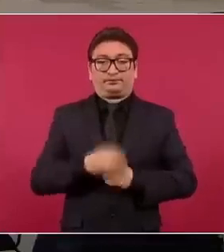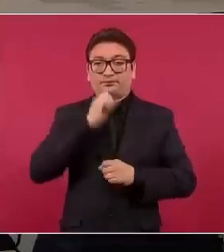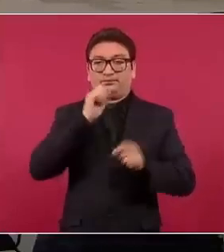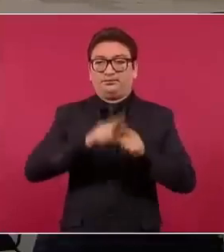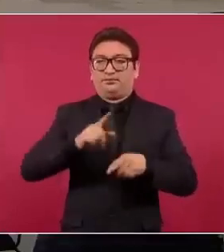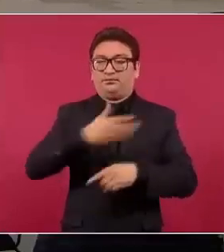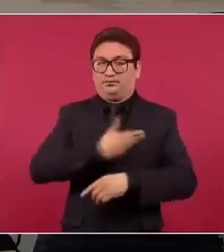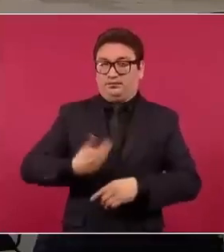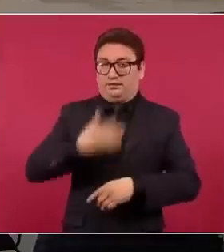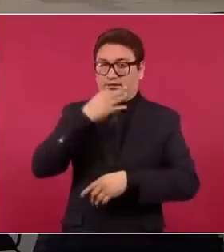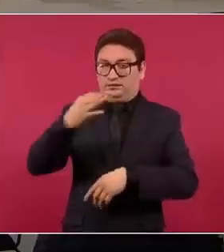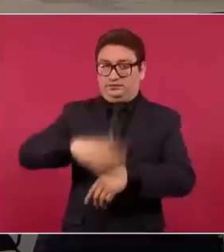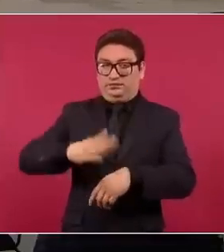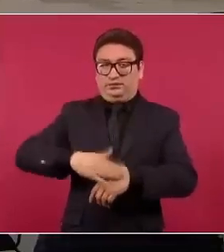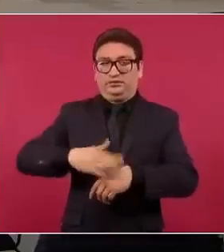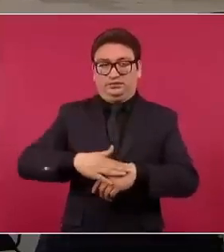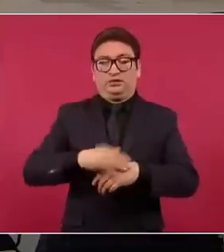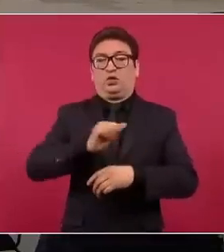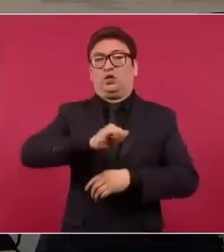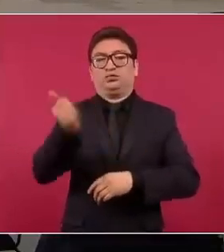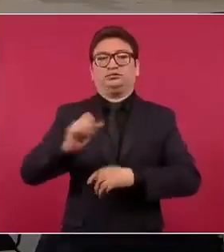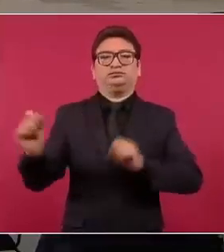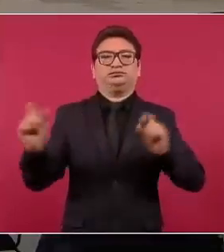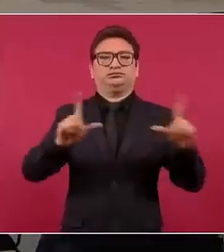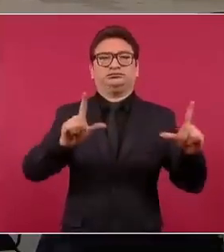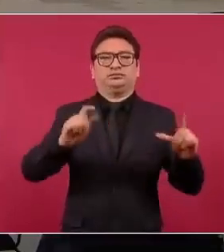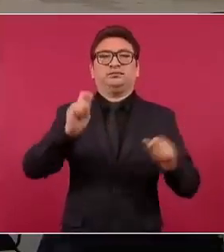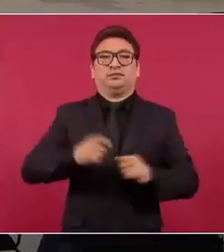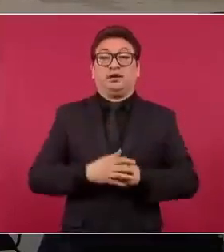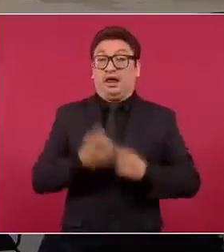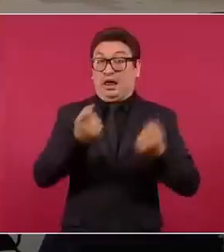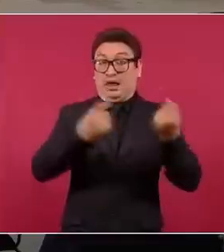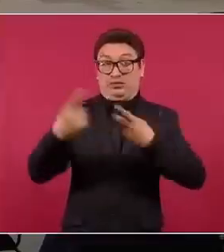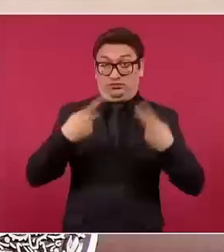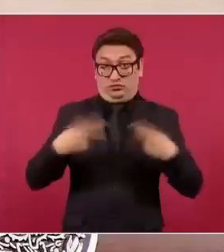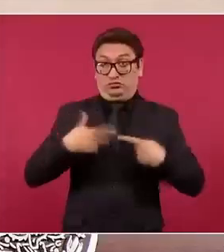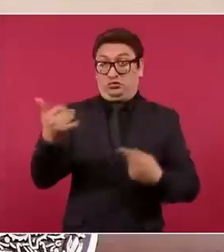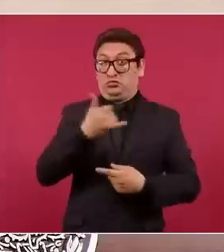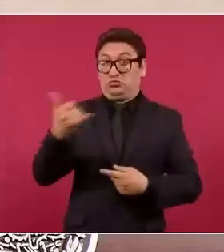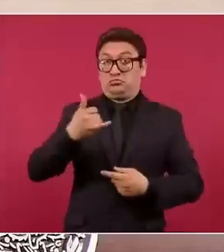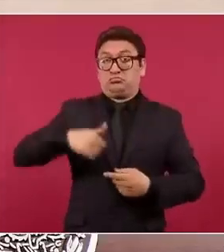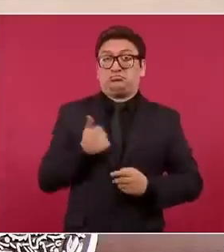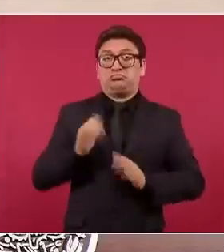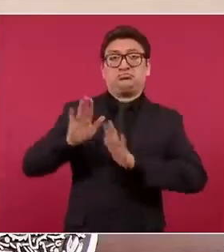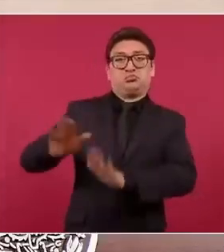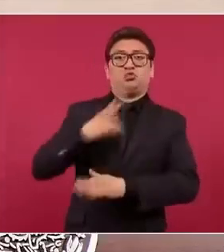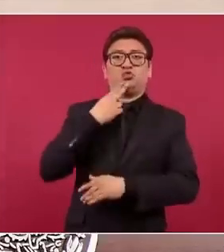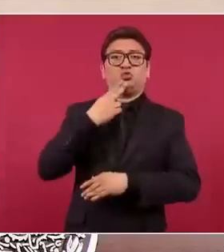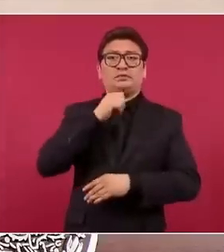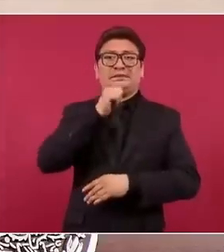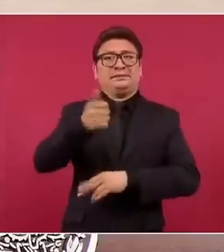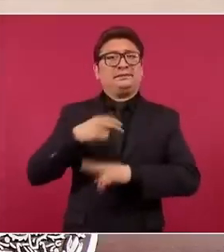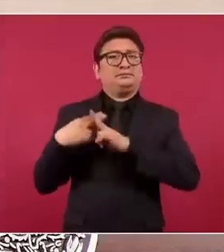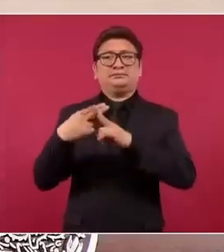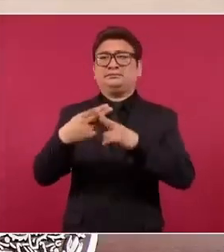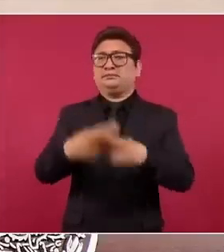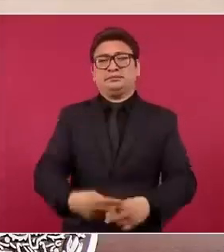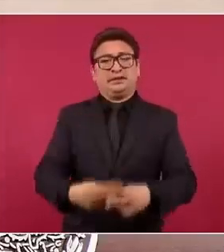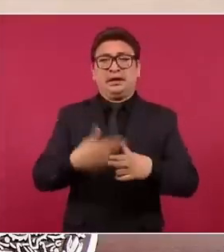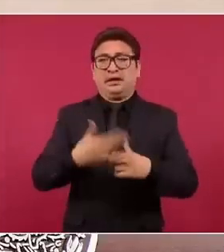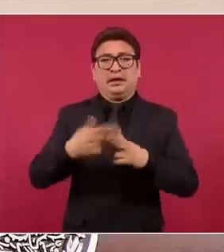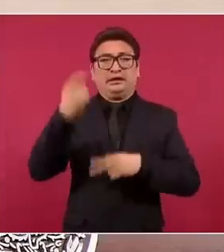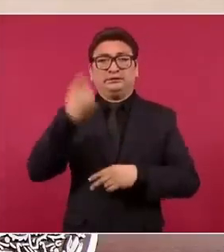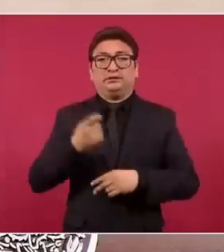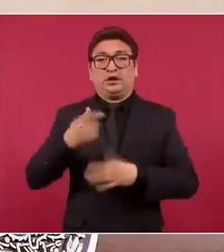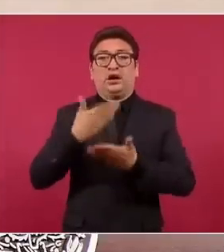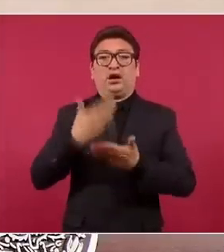presidente, finalmente, en la que sigue, que quien no utilizó su crédito del Infonavit en su vida laboral, en esta administración